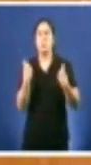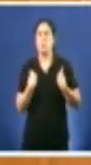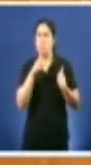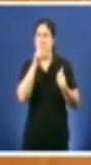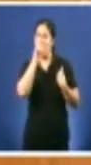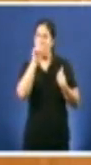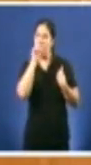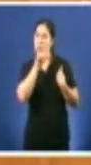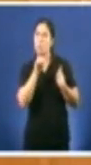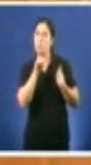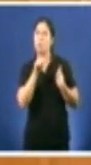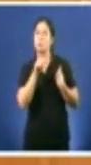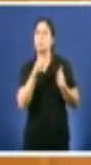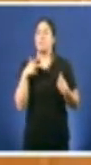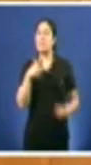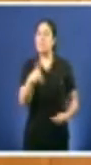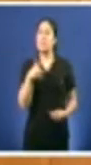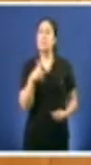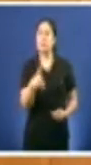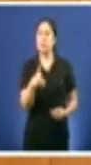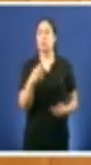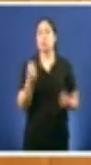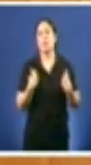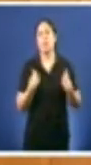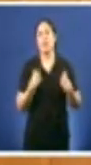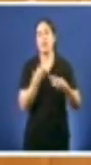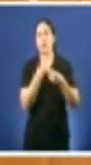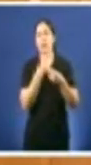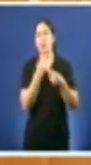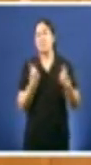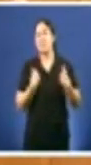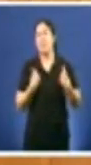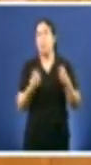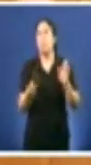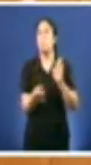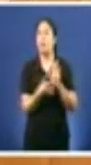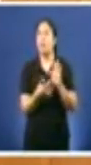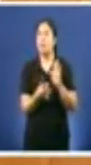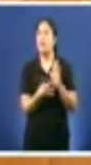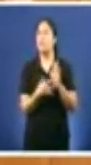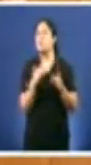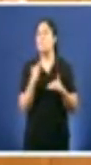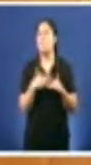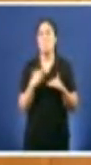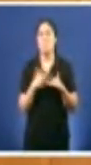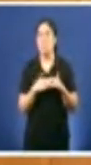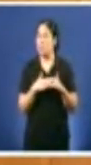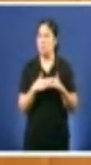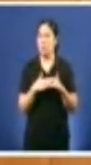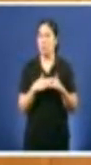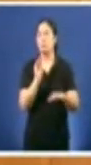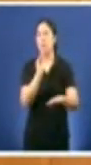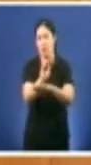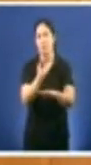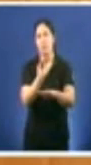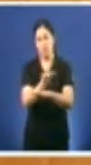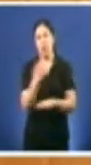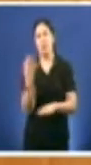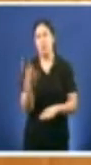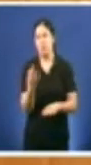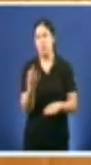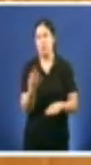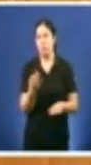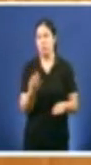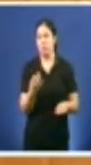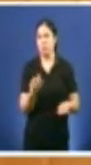garantir o seu dereito a unha sanidade con unha calidade mínima similar a que teñen o resto das